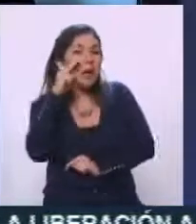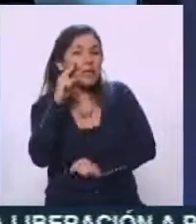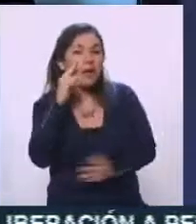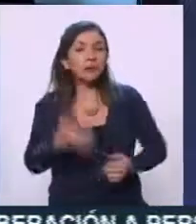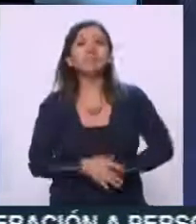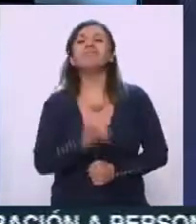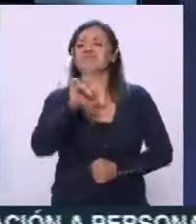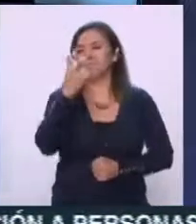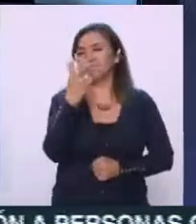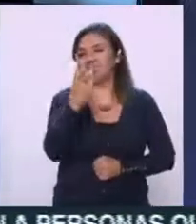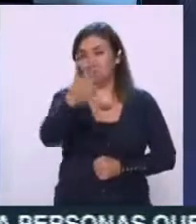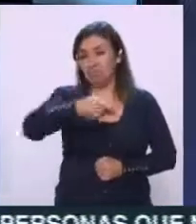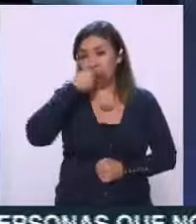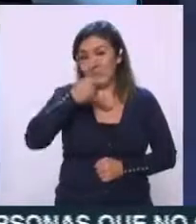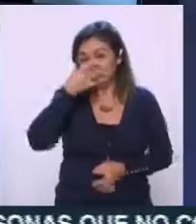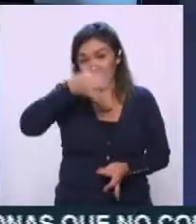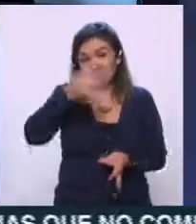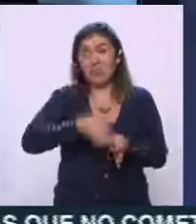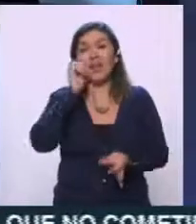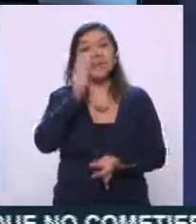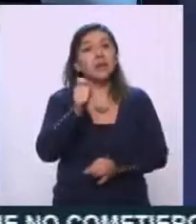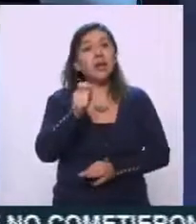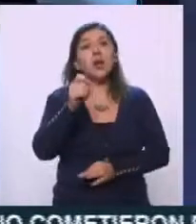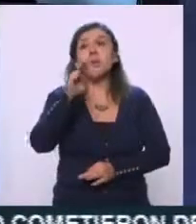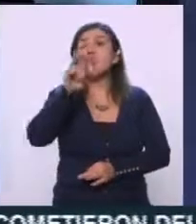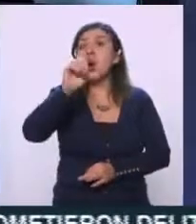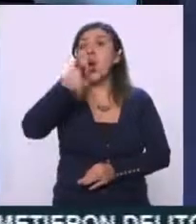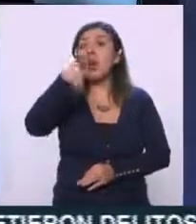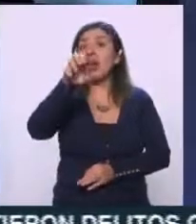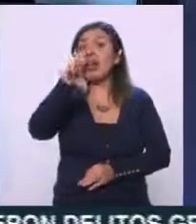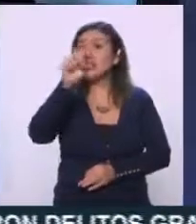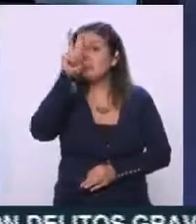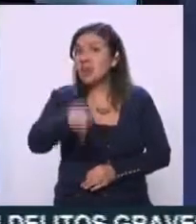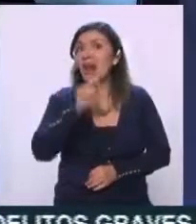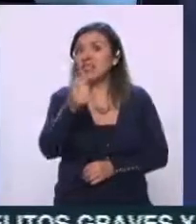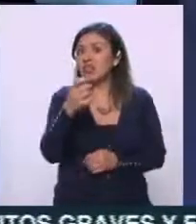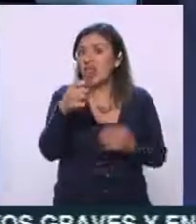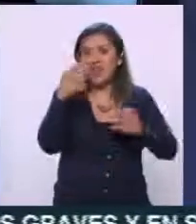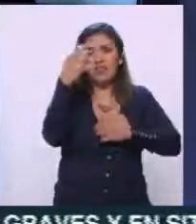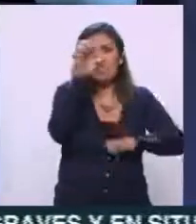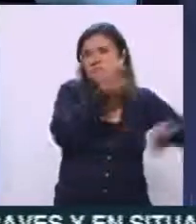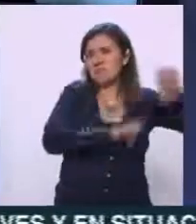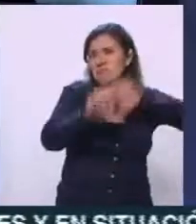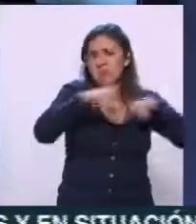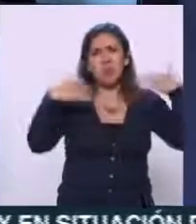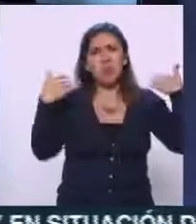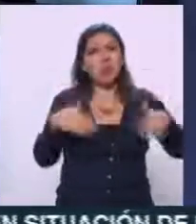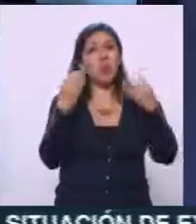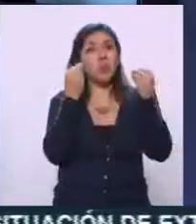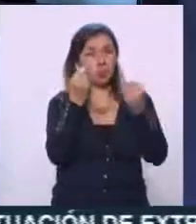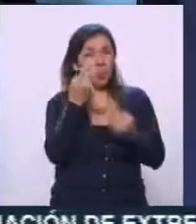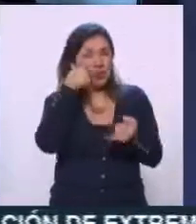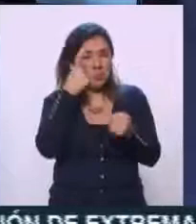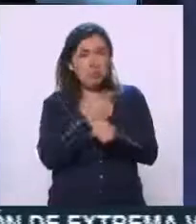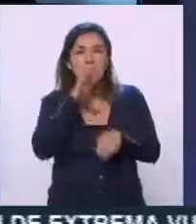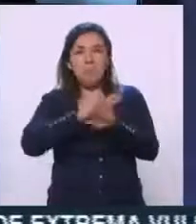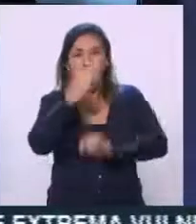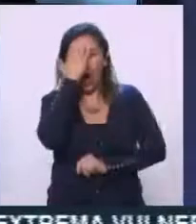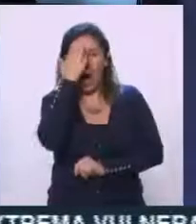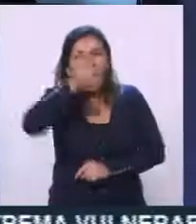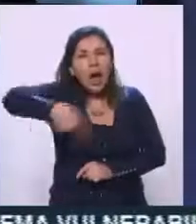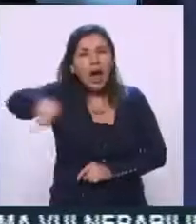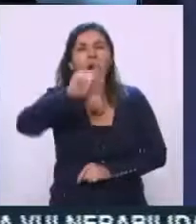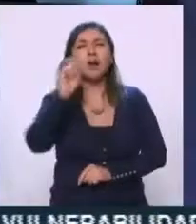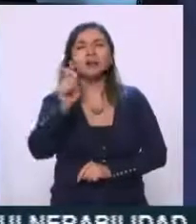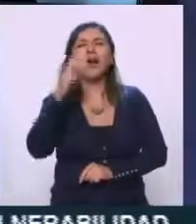Sí, exactamente, y como lo has mencionado, son auténticos brokers, porque es una industria, hay varios personajes, el más conocido es el famoso